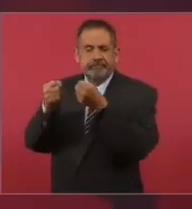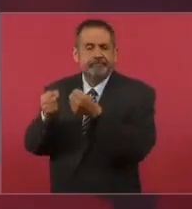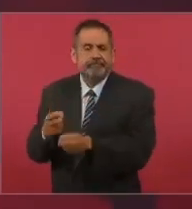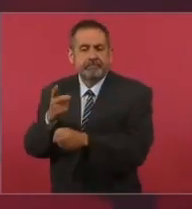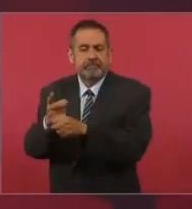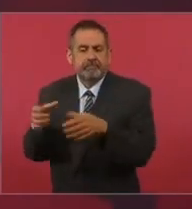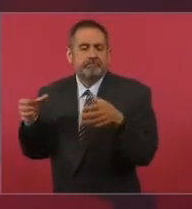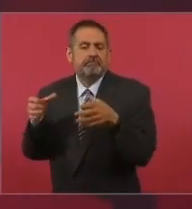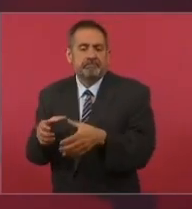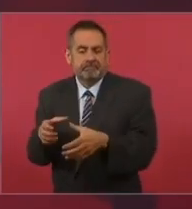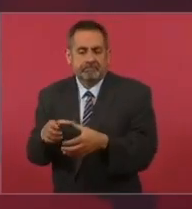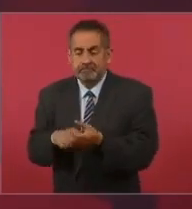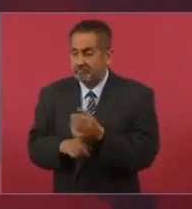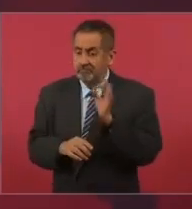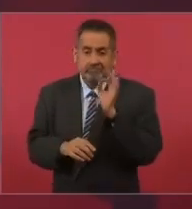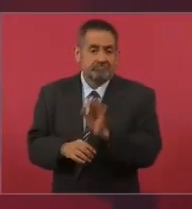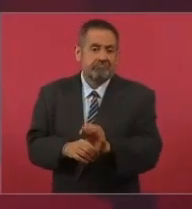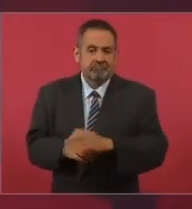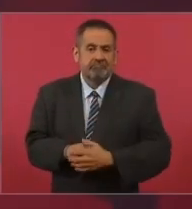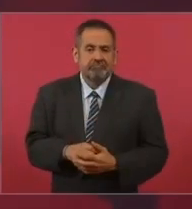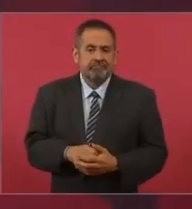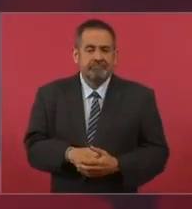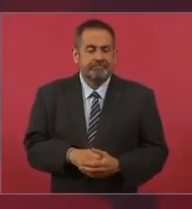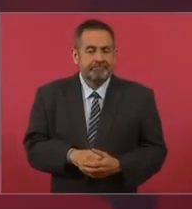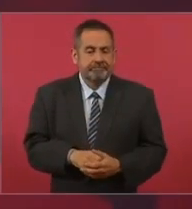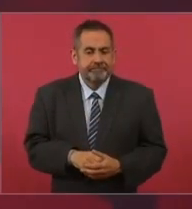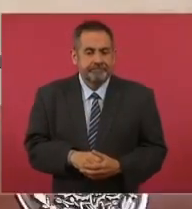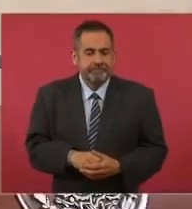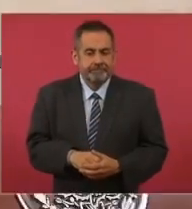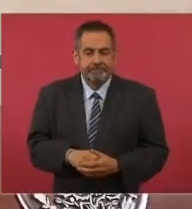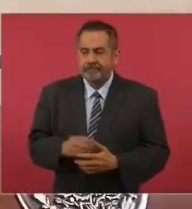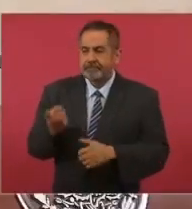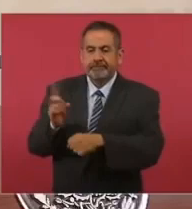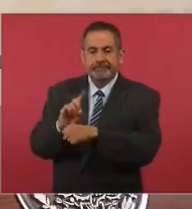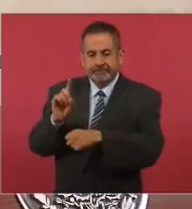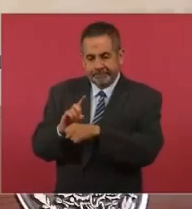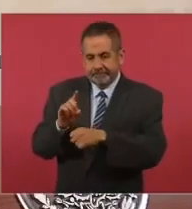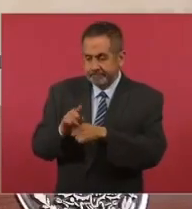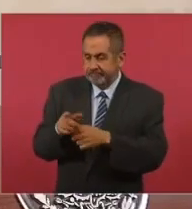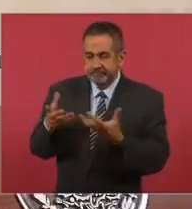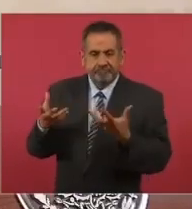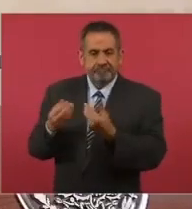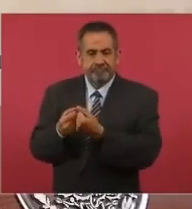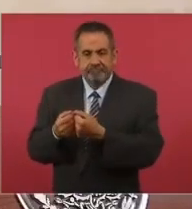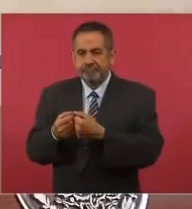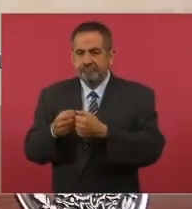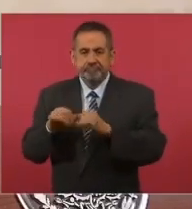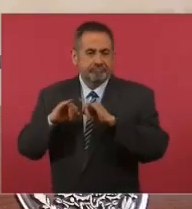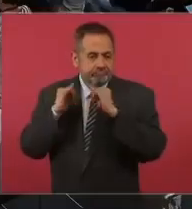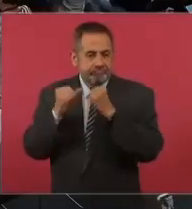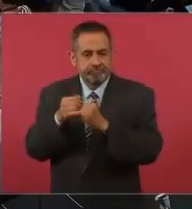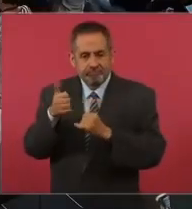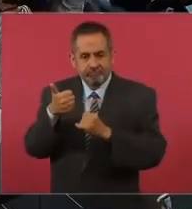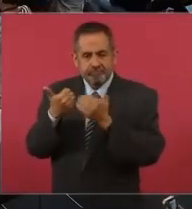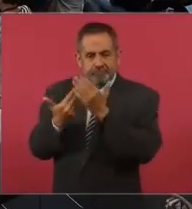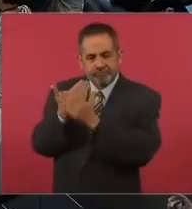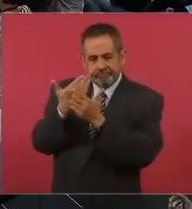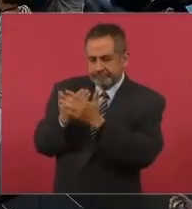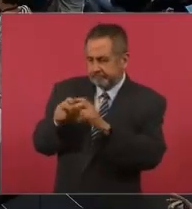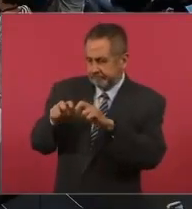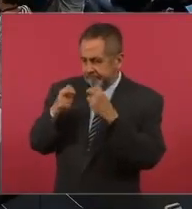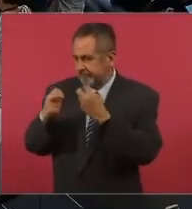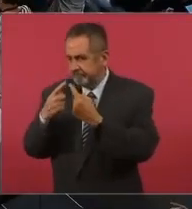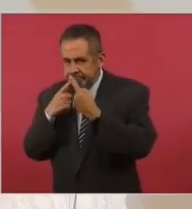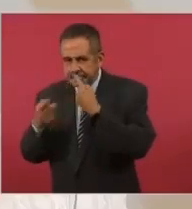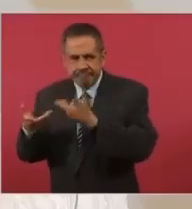La es el gabinete que todos los días nos reunimos para